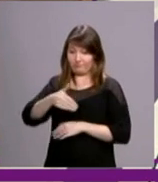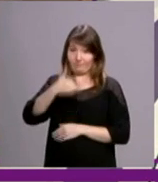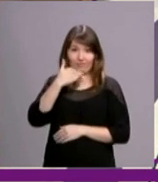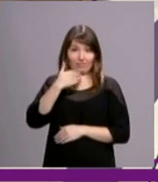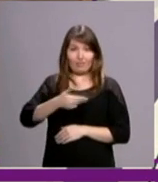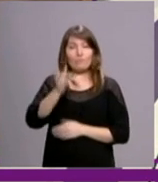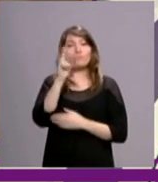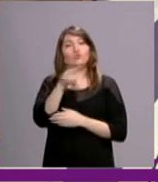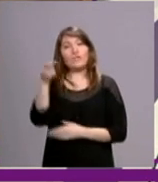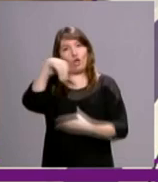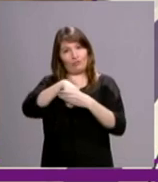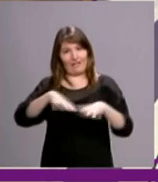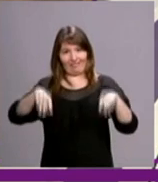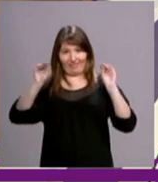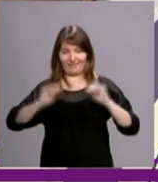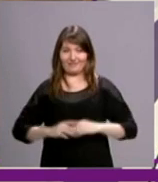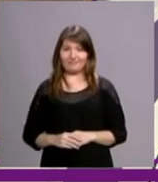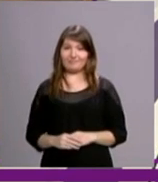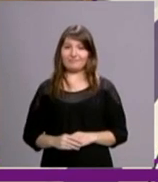días en el Museo de la Catedral.